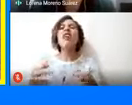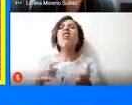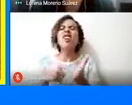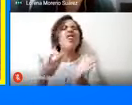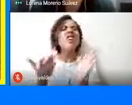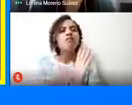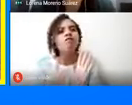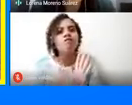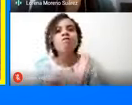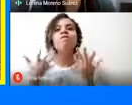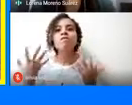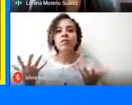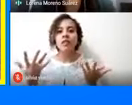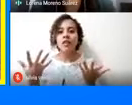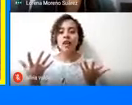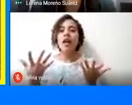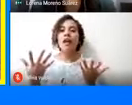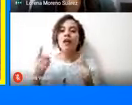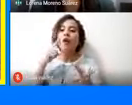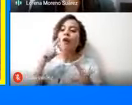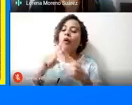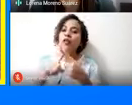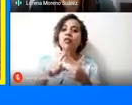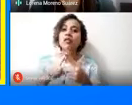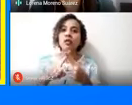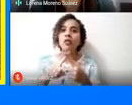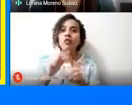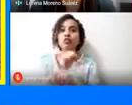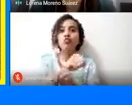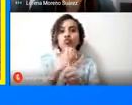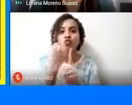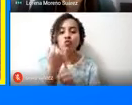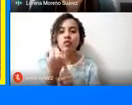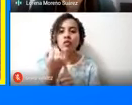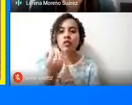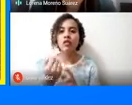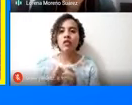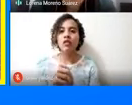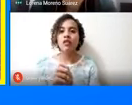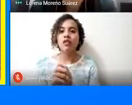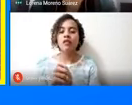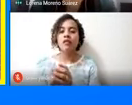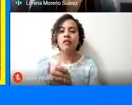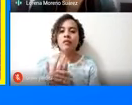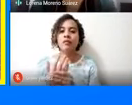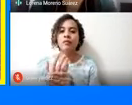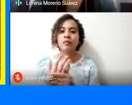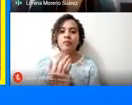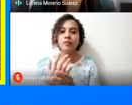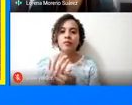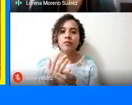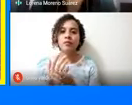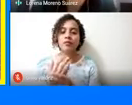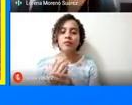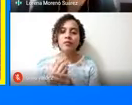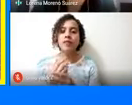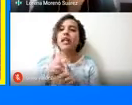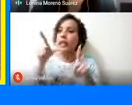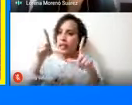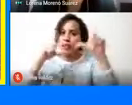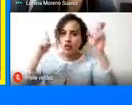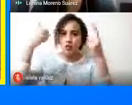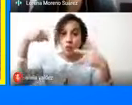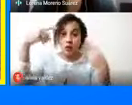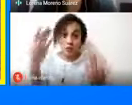el objetivo social del turismo,